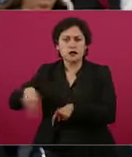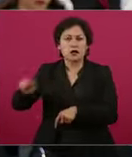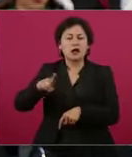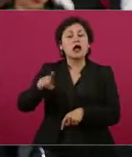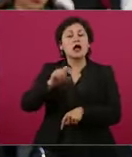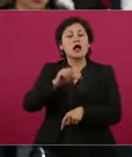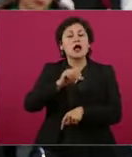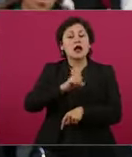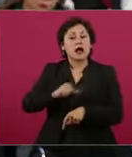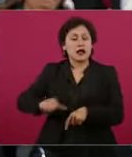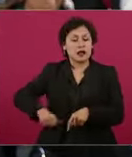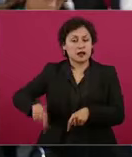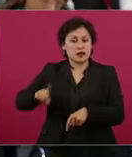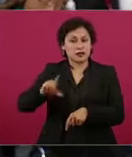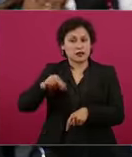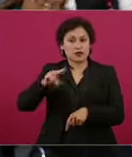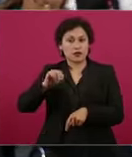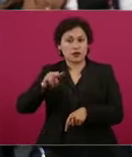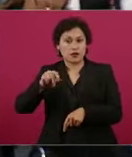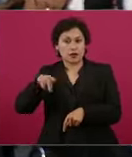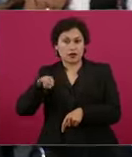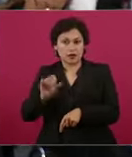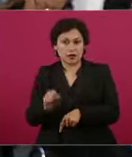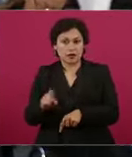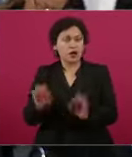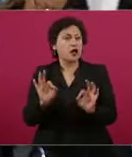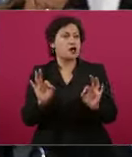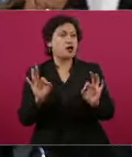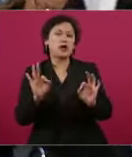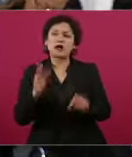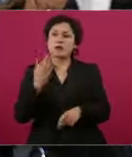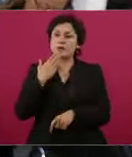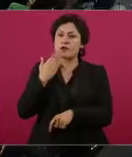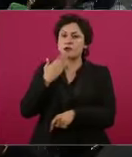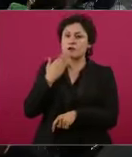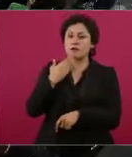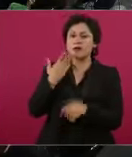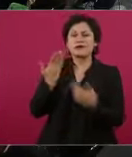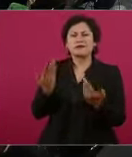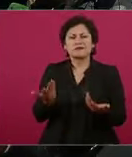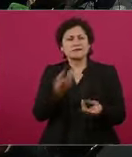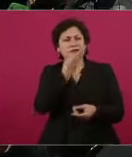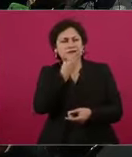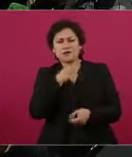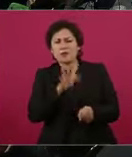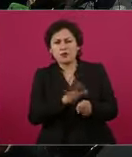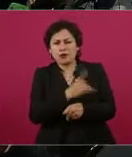aseguraba que todo estaba bien y no la tumbarán. ¿Qué nos puede decir respecto a esto? Gracias, señor presidente.